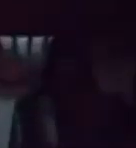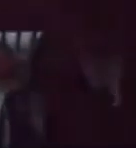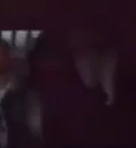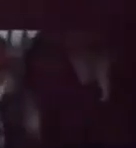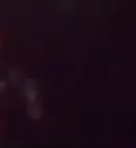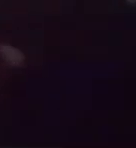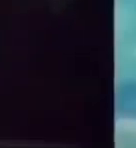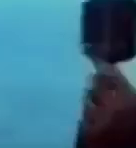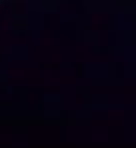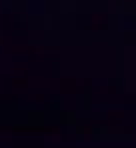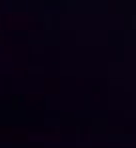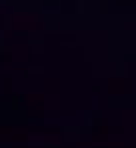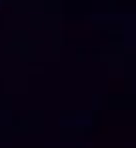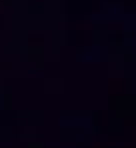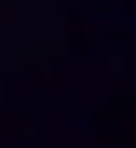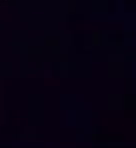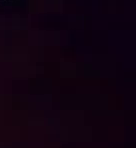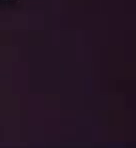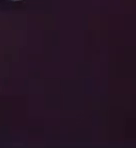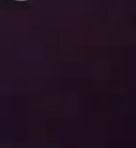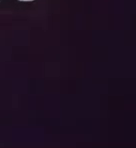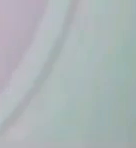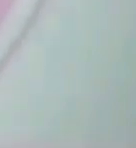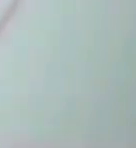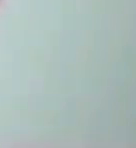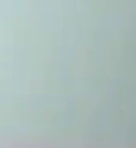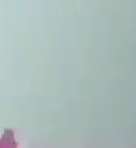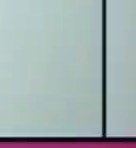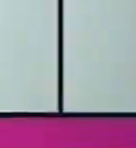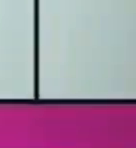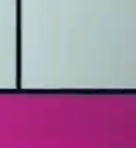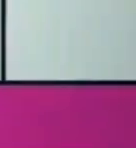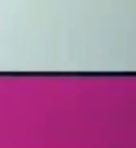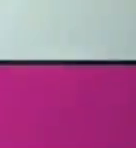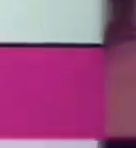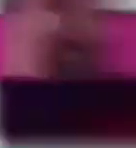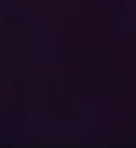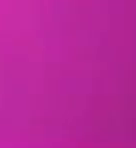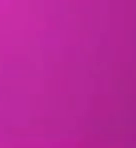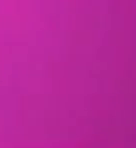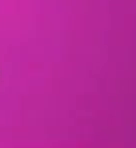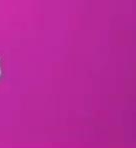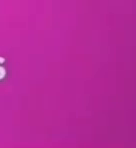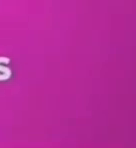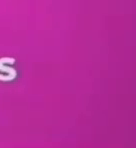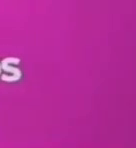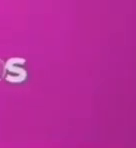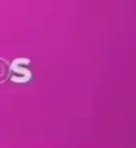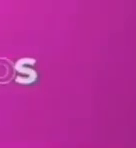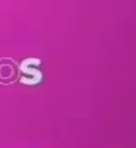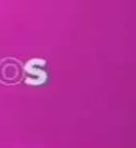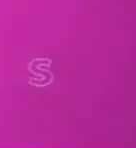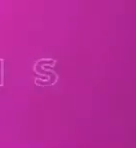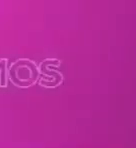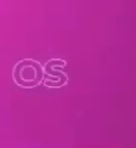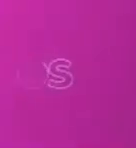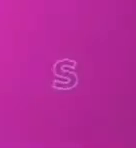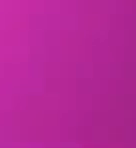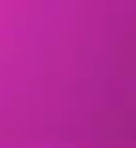Conéctate con lapuracrema.net. Roncamos porque podemos.